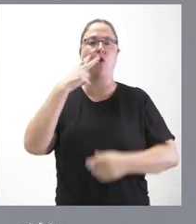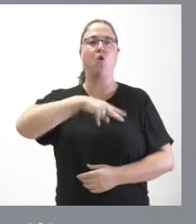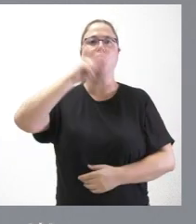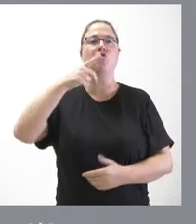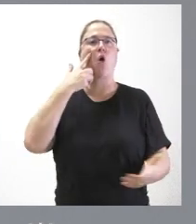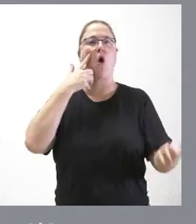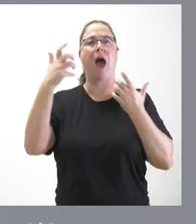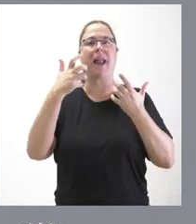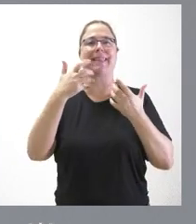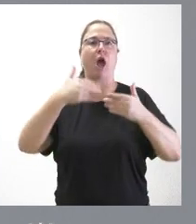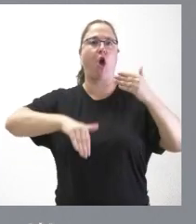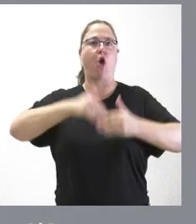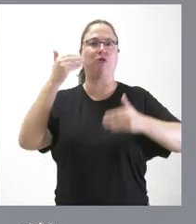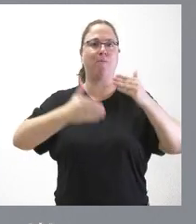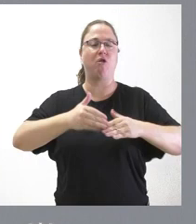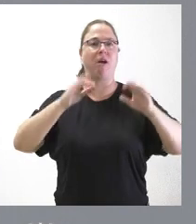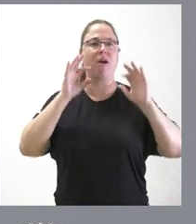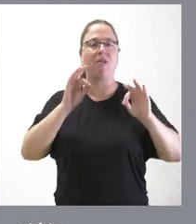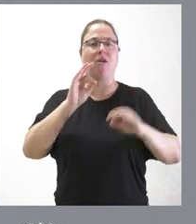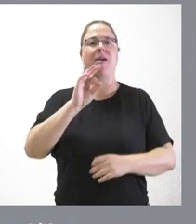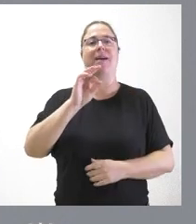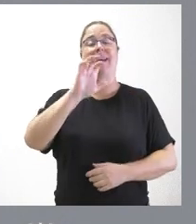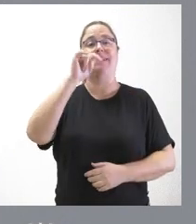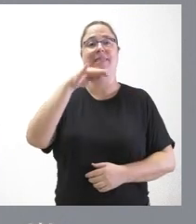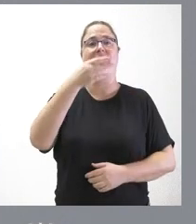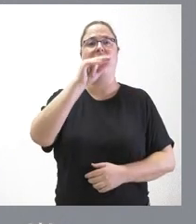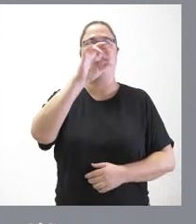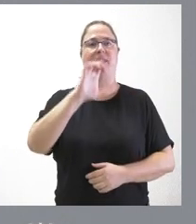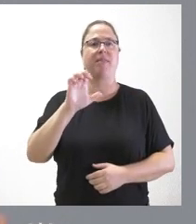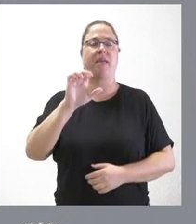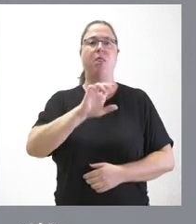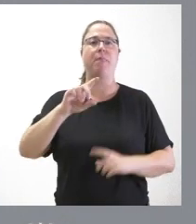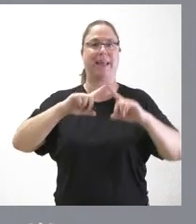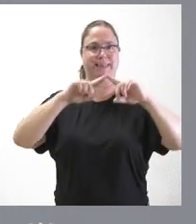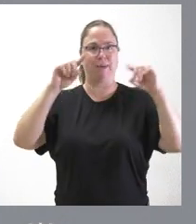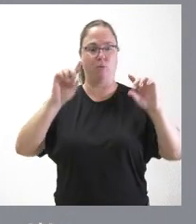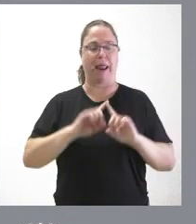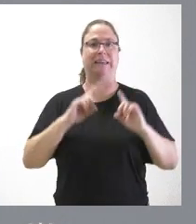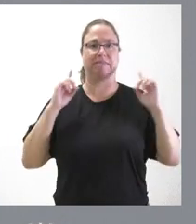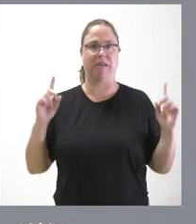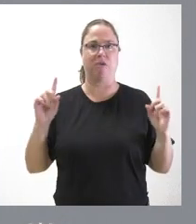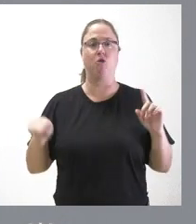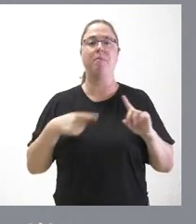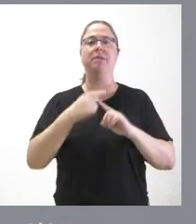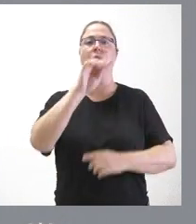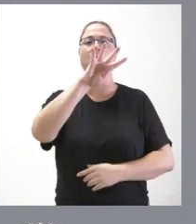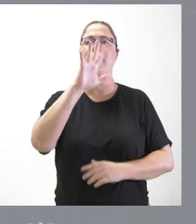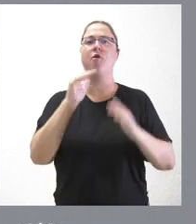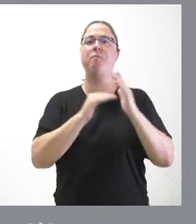Contemporáneo Esteban Vicente en Segovia para este ejercicio. 45.000 euros